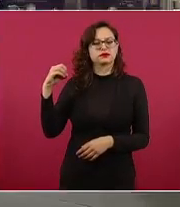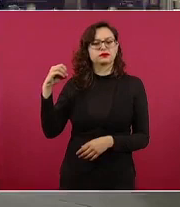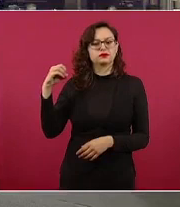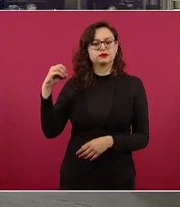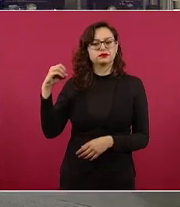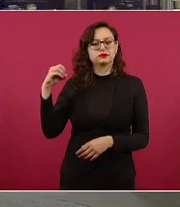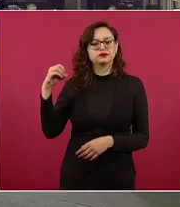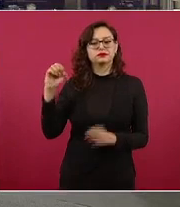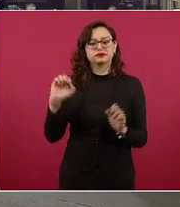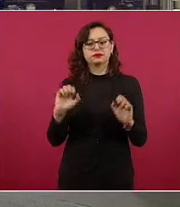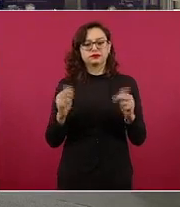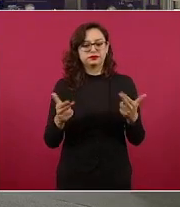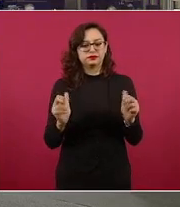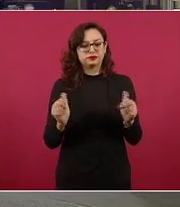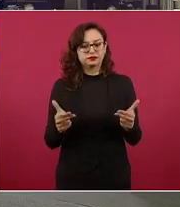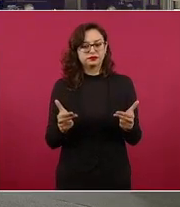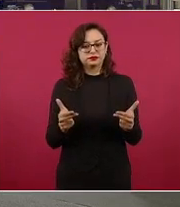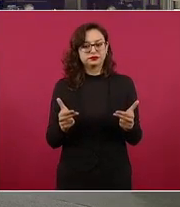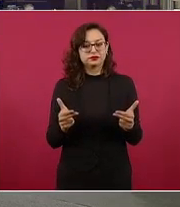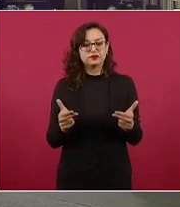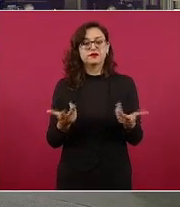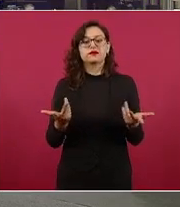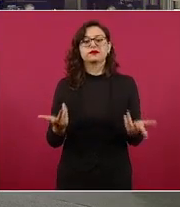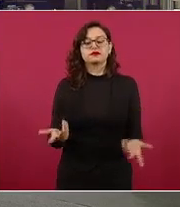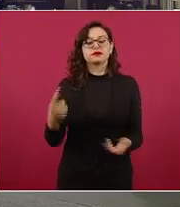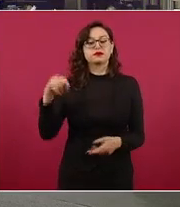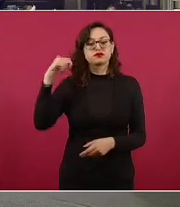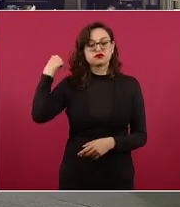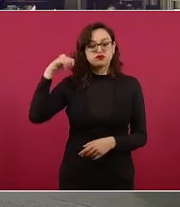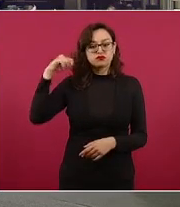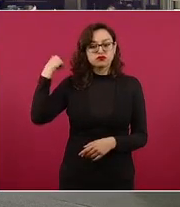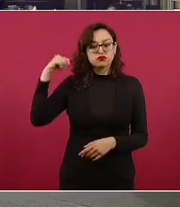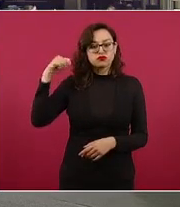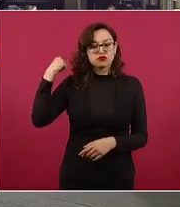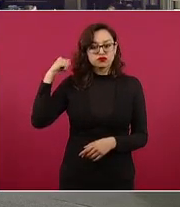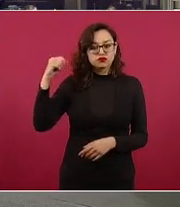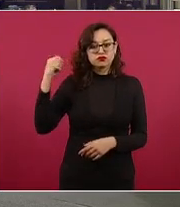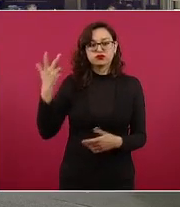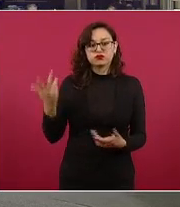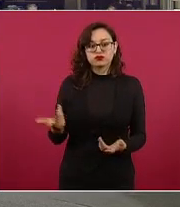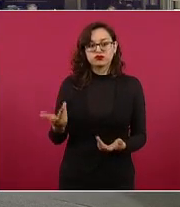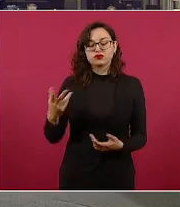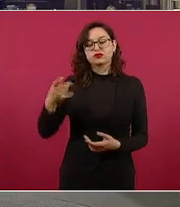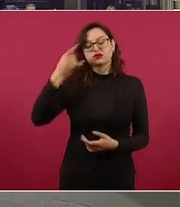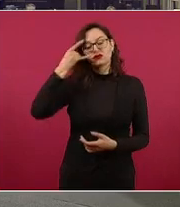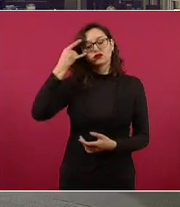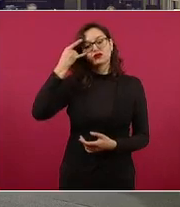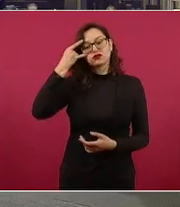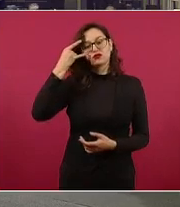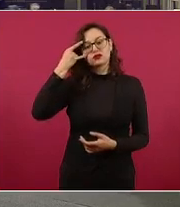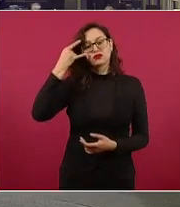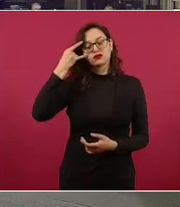en Chiapas en Tabasco en Campeche